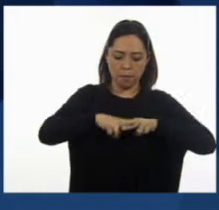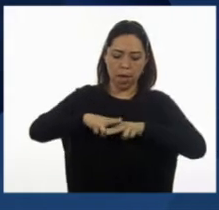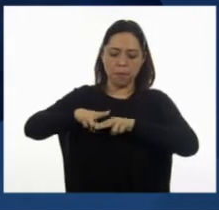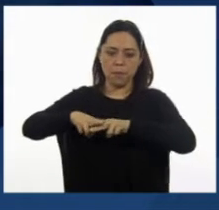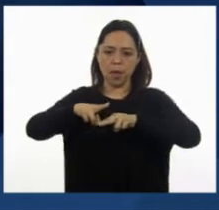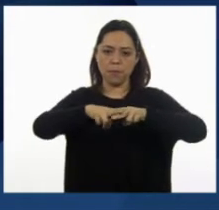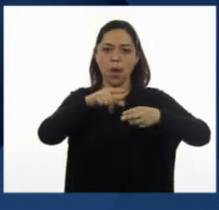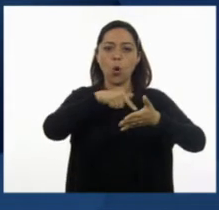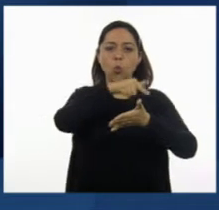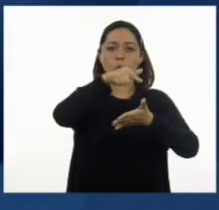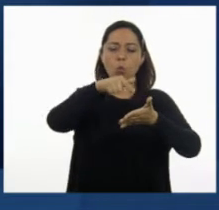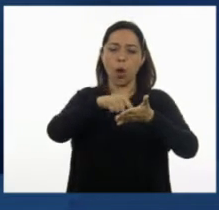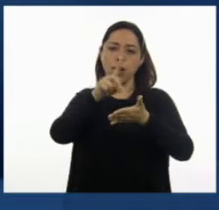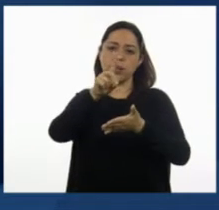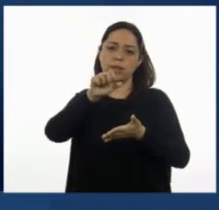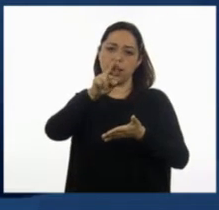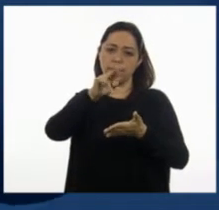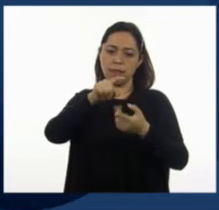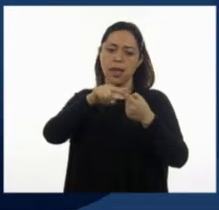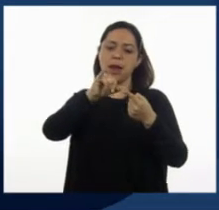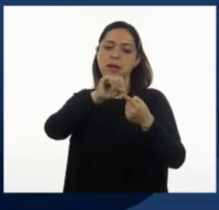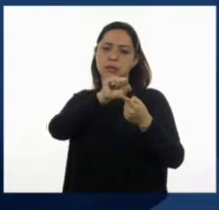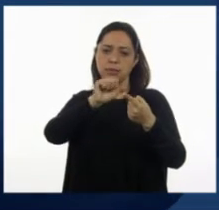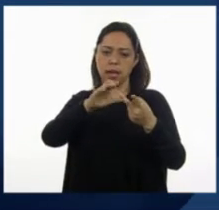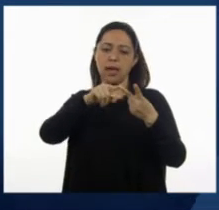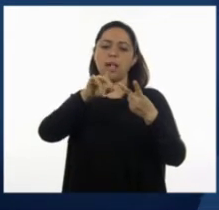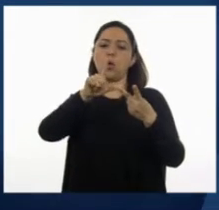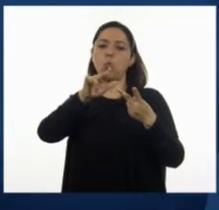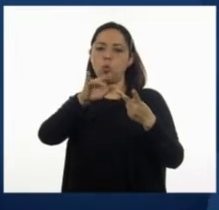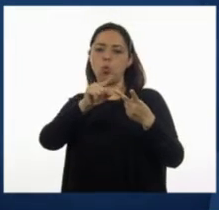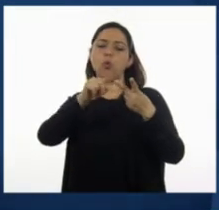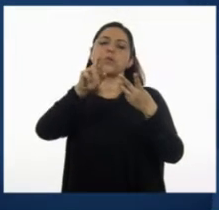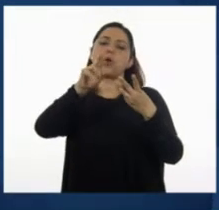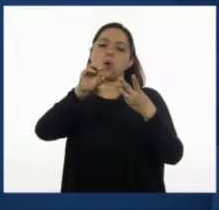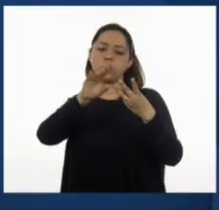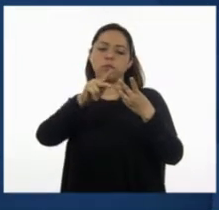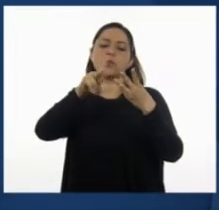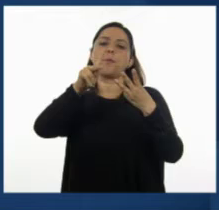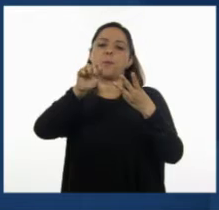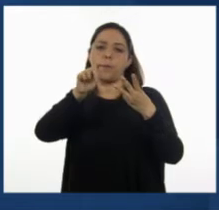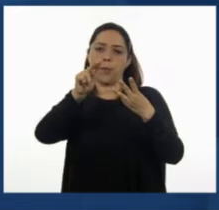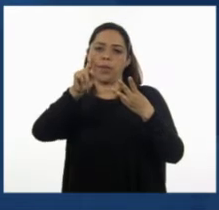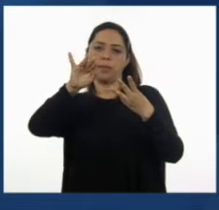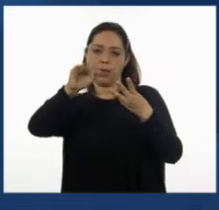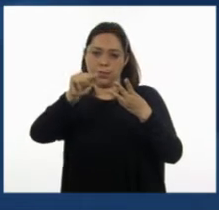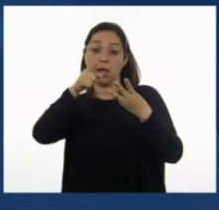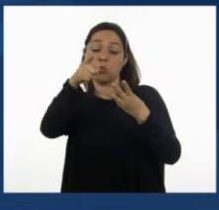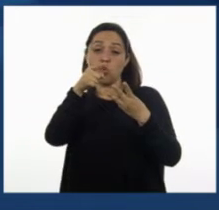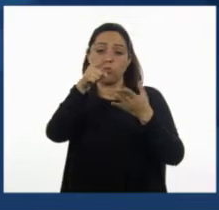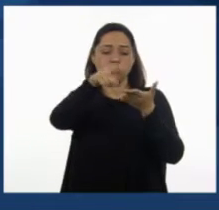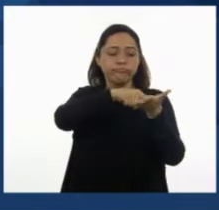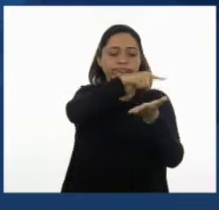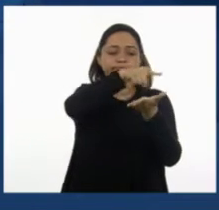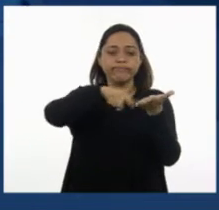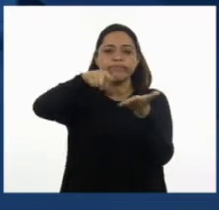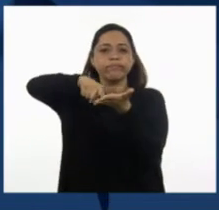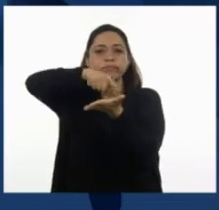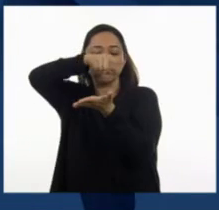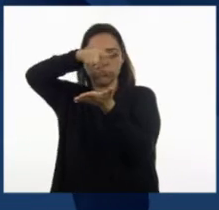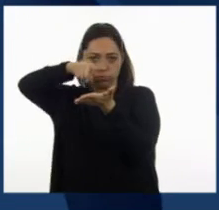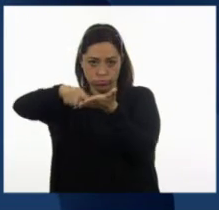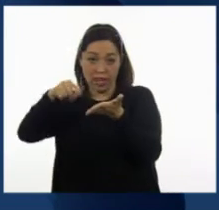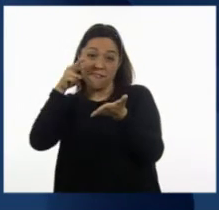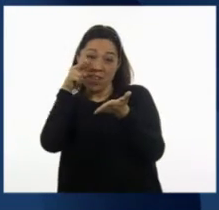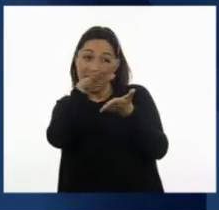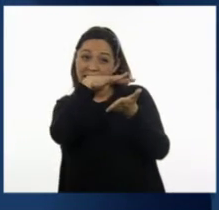de Daniel, Isaac, Luis, Rocío y Patricia. Márcanos con una X según la siguiente información. El